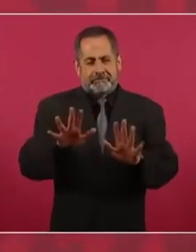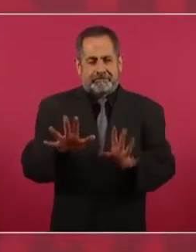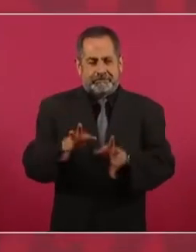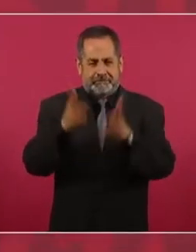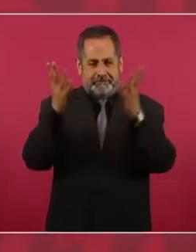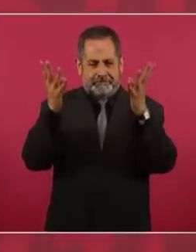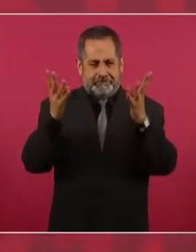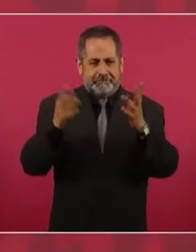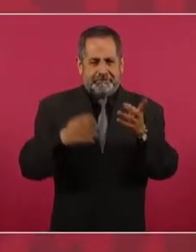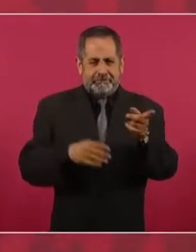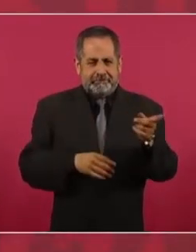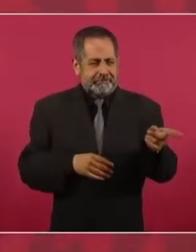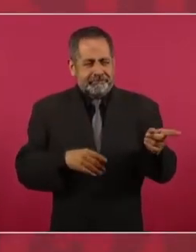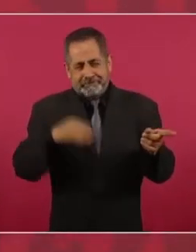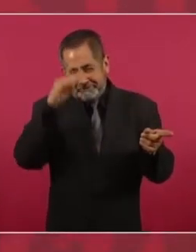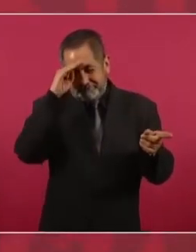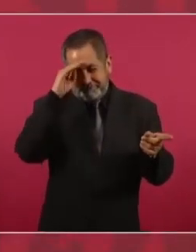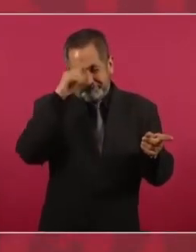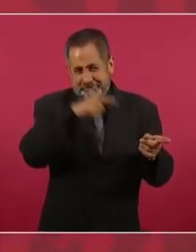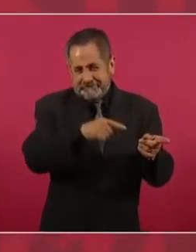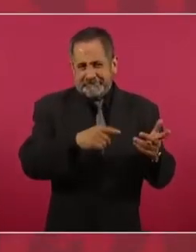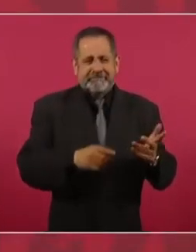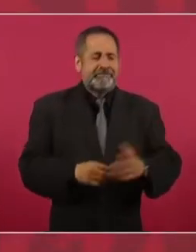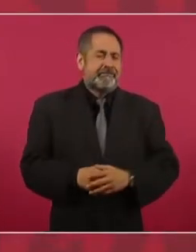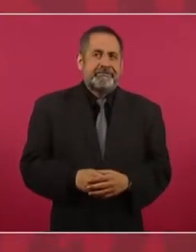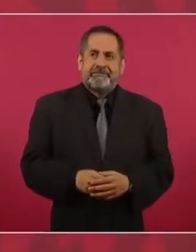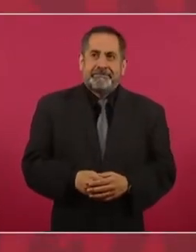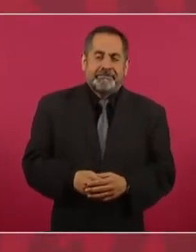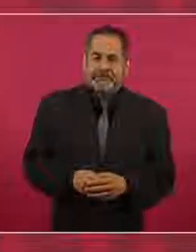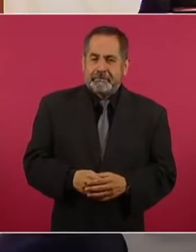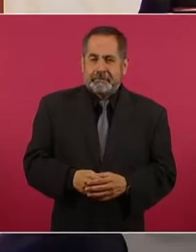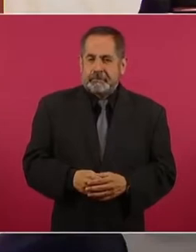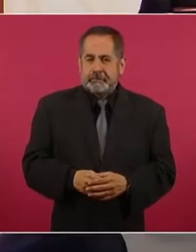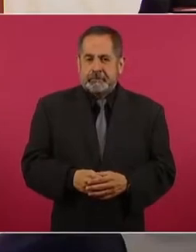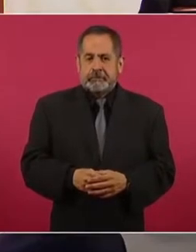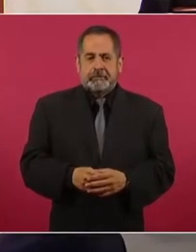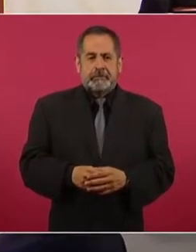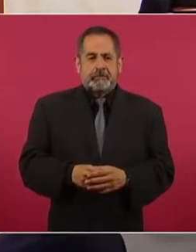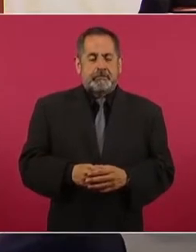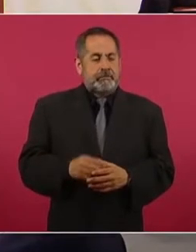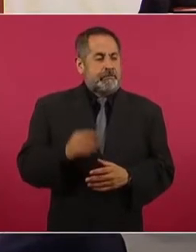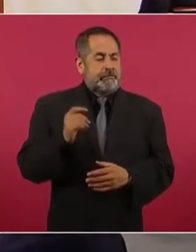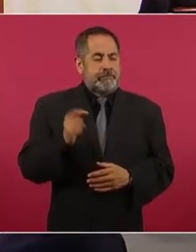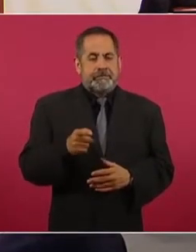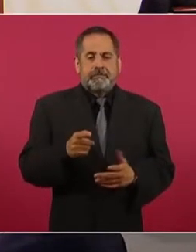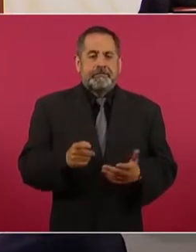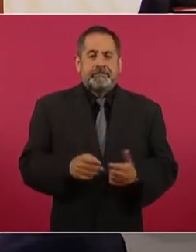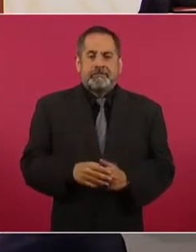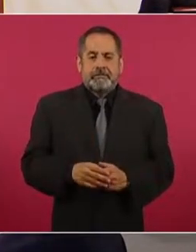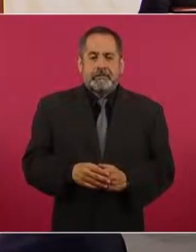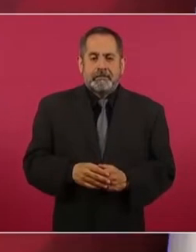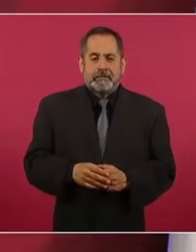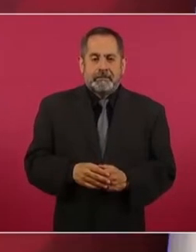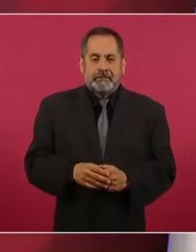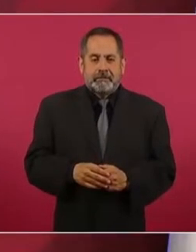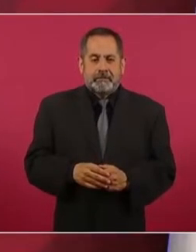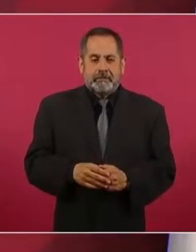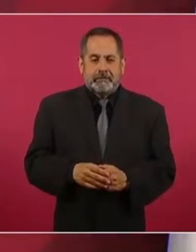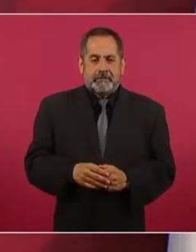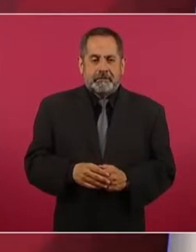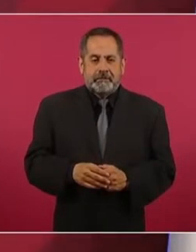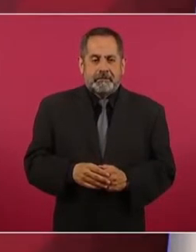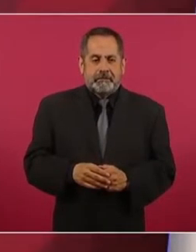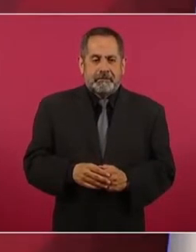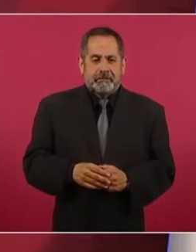fíjense el nivel, porque no estamos hablando de un